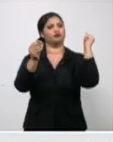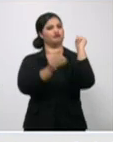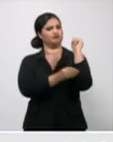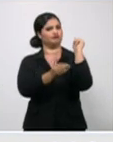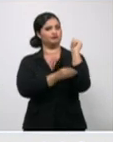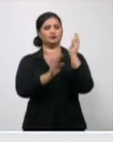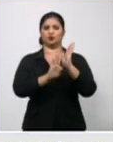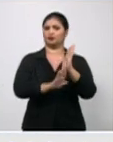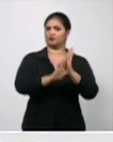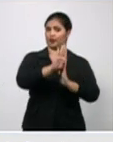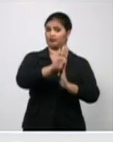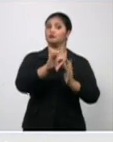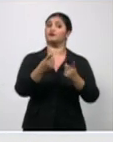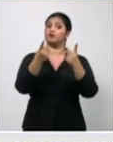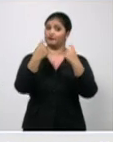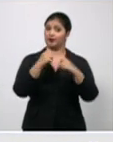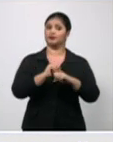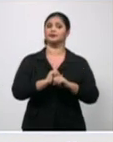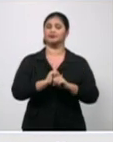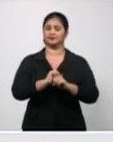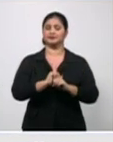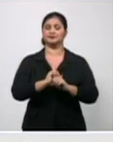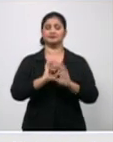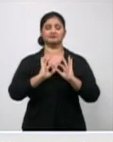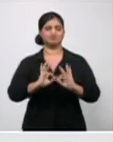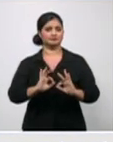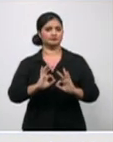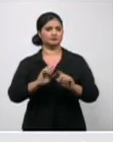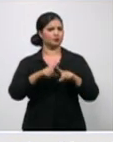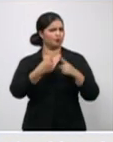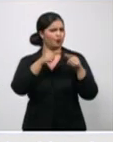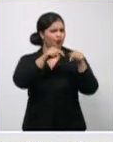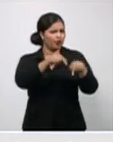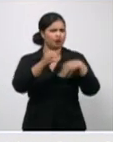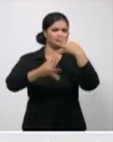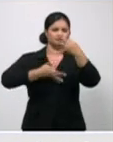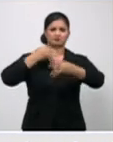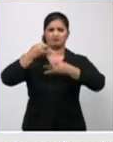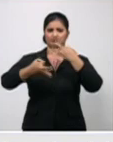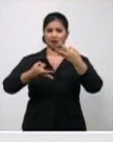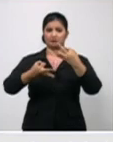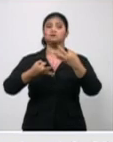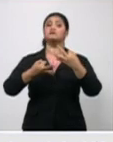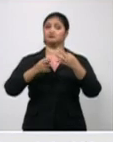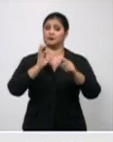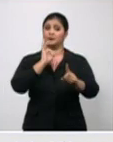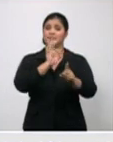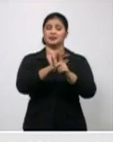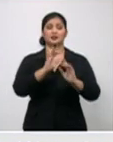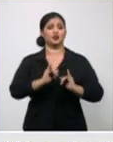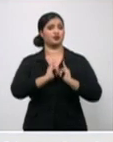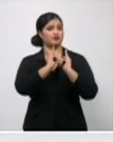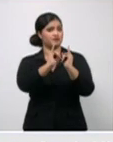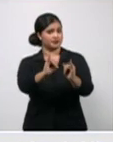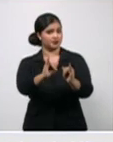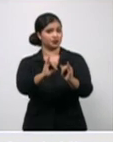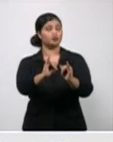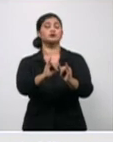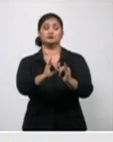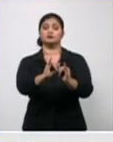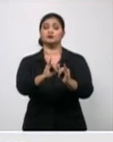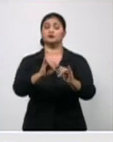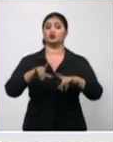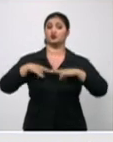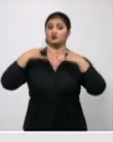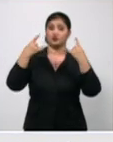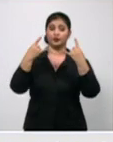comenzar, como ya ha ocurrido desde hace varios días, informando del fallecimiento de cuatro